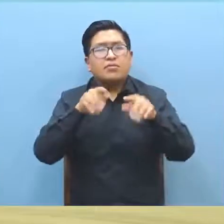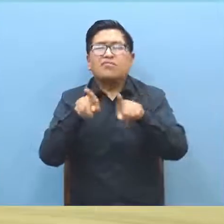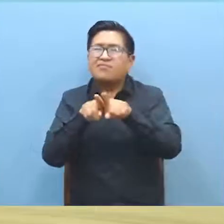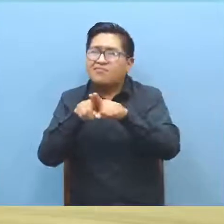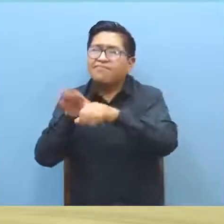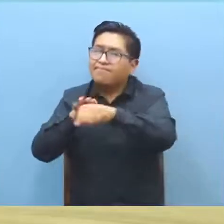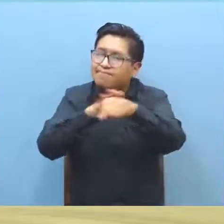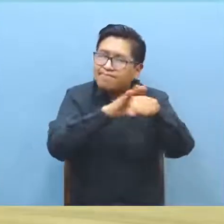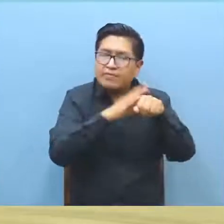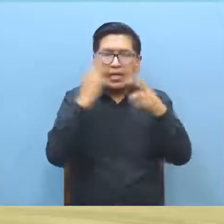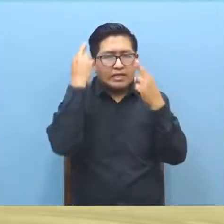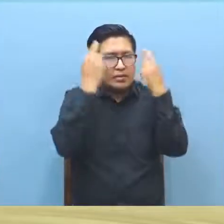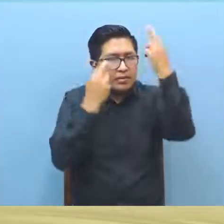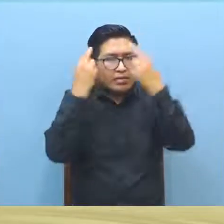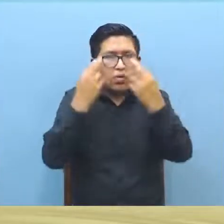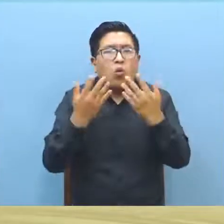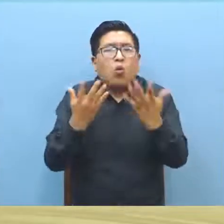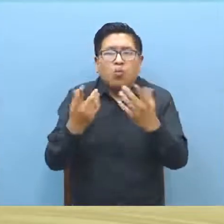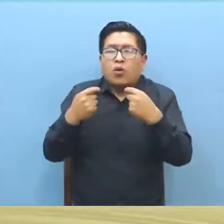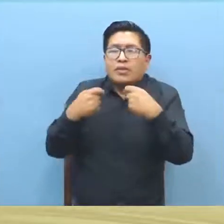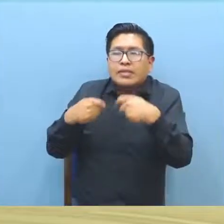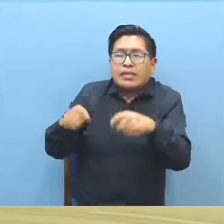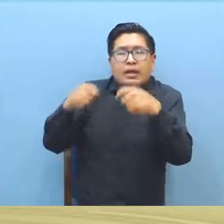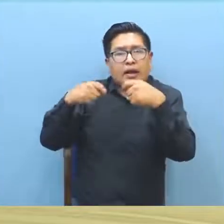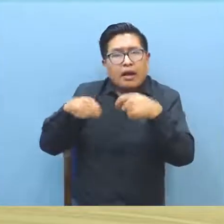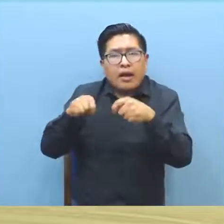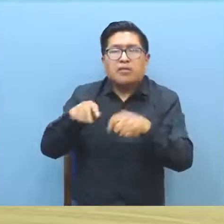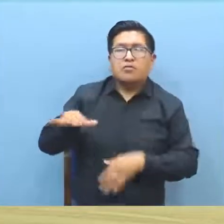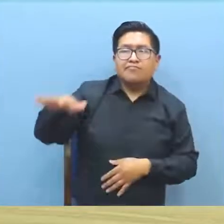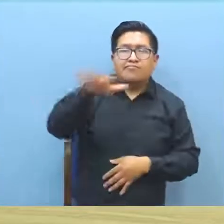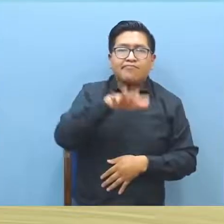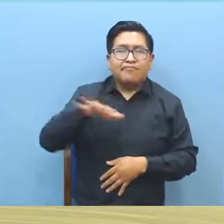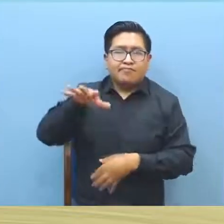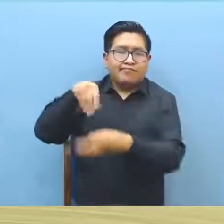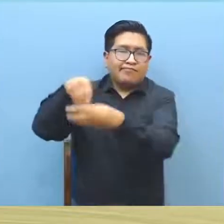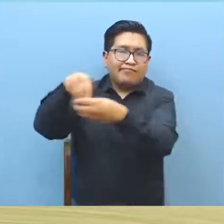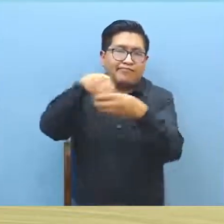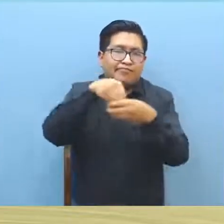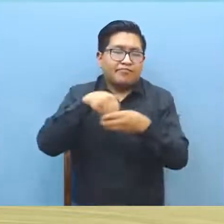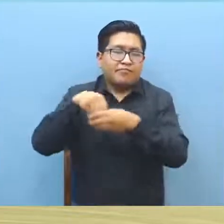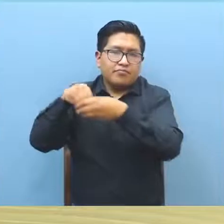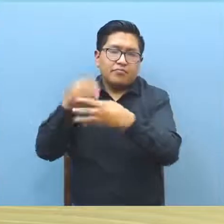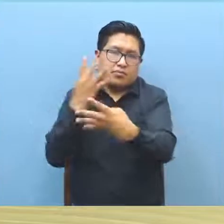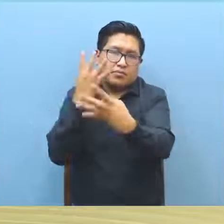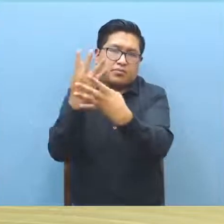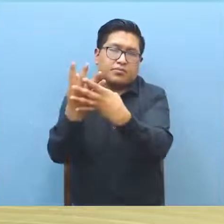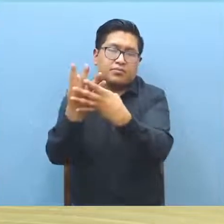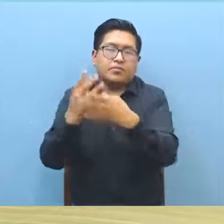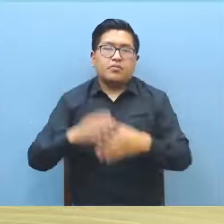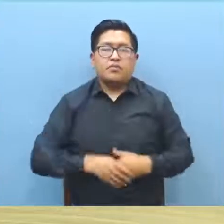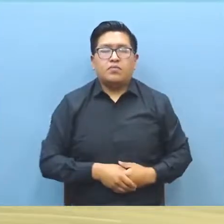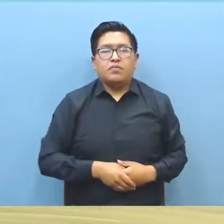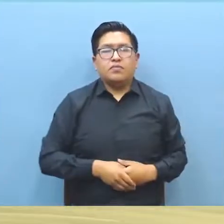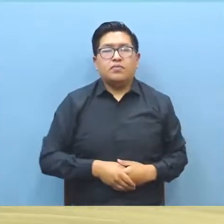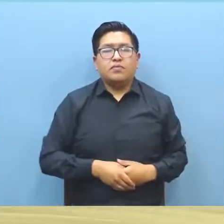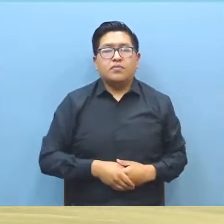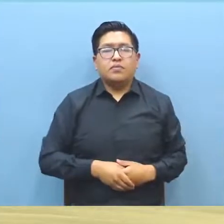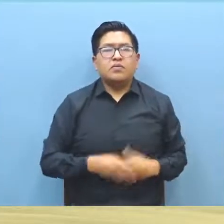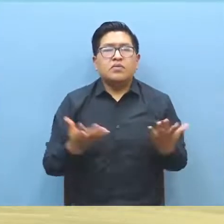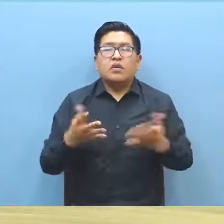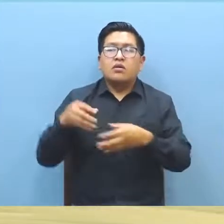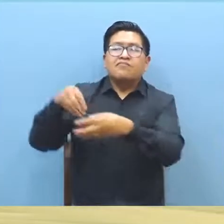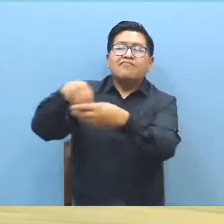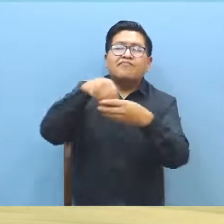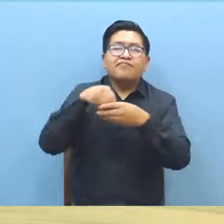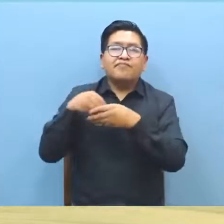trato mismo de los internos hacia la seguridad y de la seguridad hacia los internos. En este caso